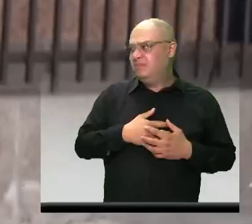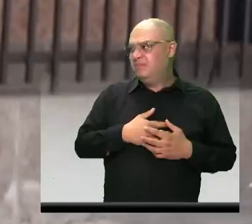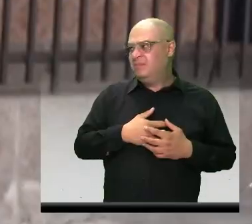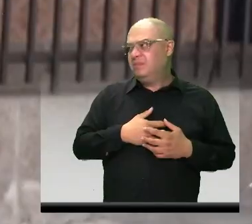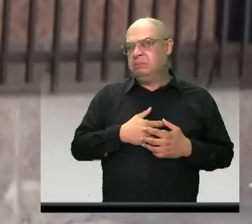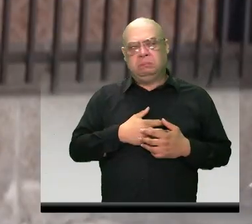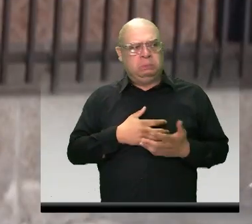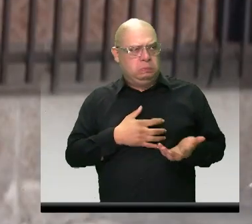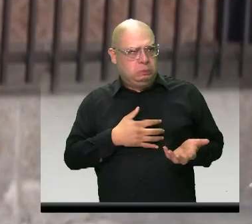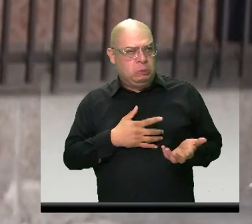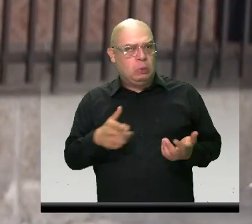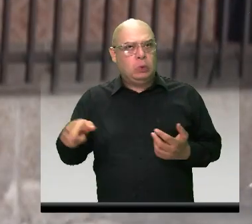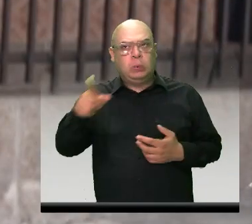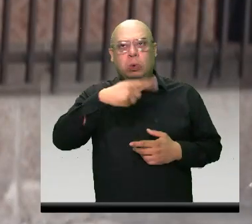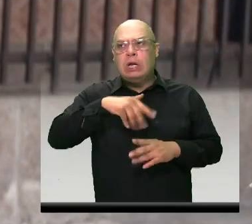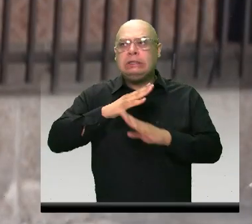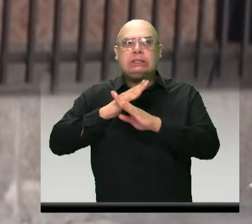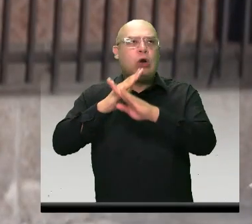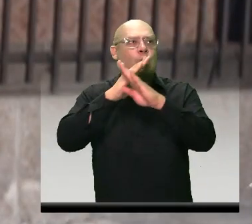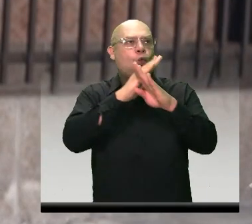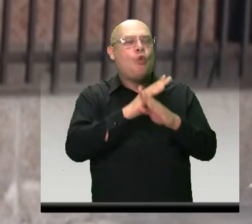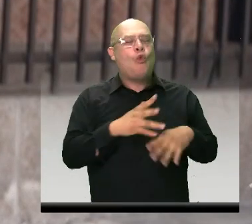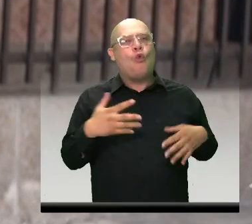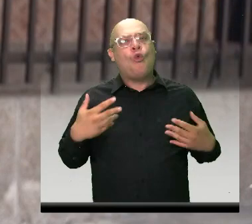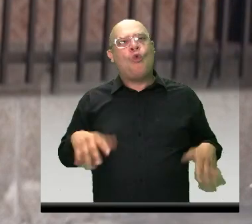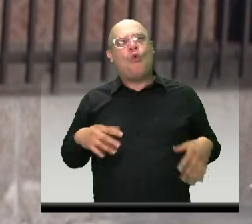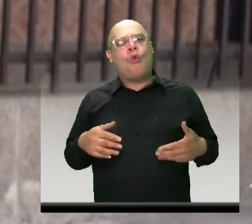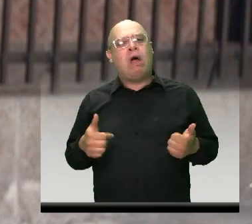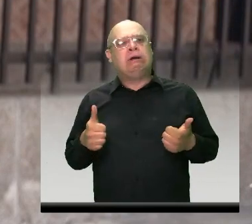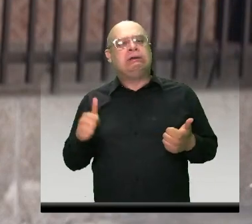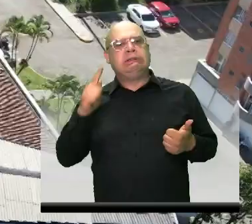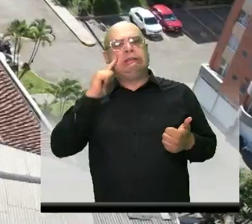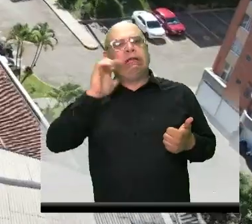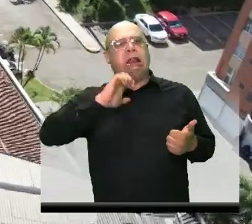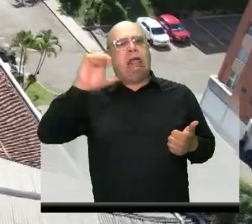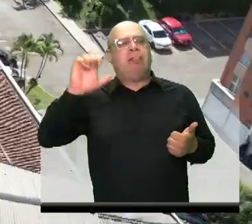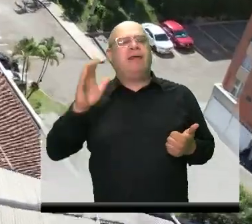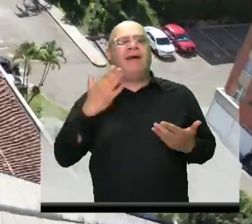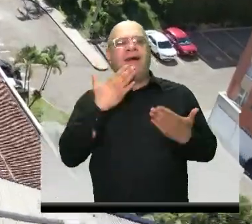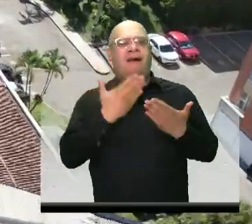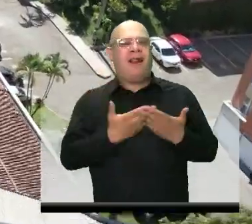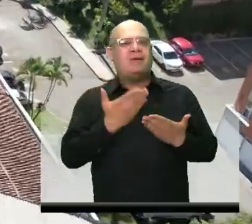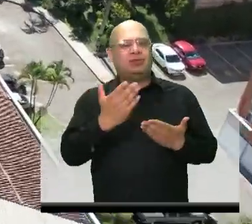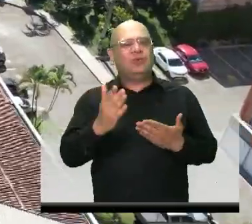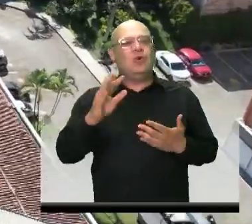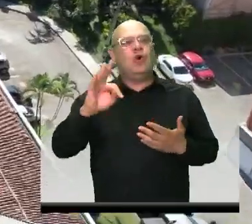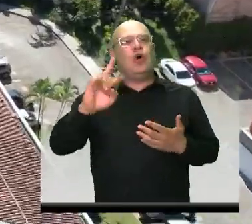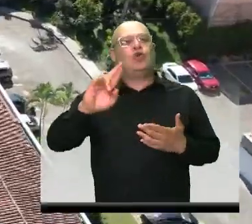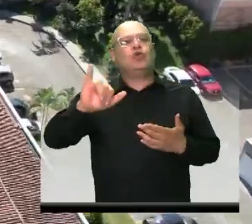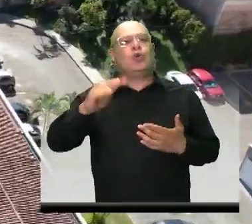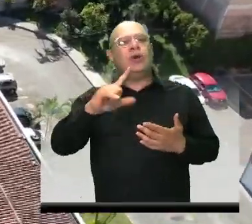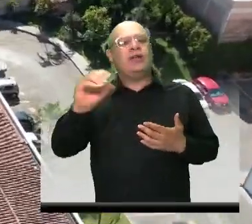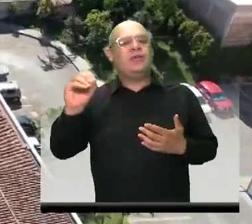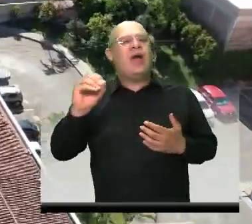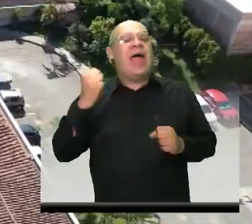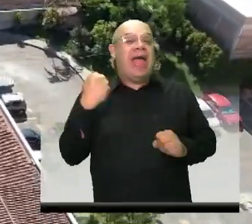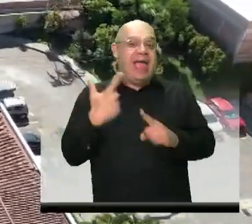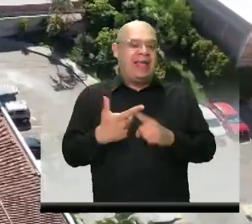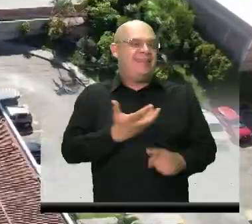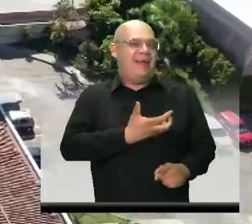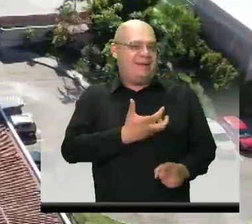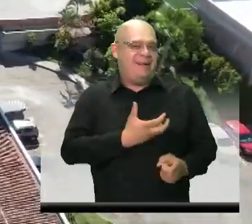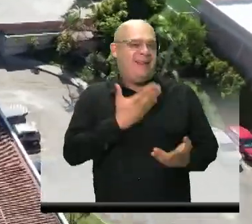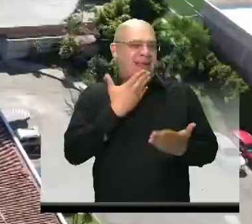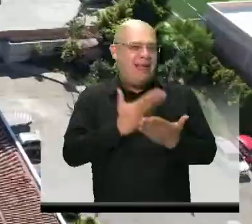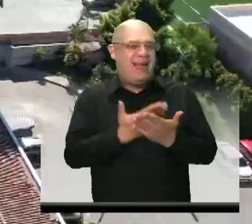La seguridad que hay ahora es un cielo. Es lo que más le agradecemos al senador Trujillo y a todos los alcaldes que han